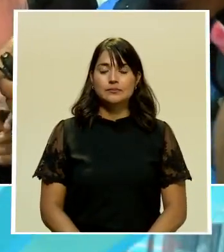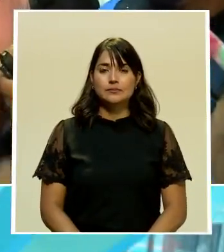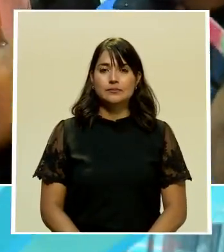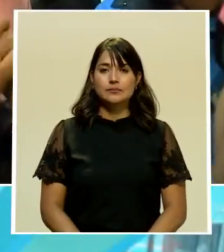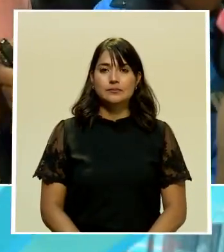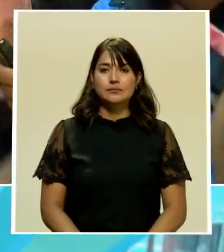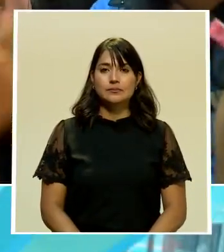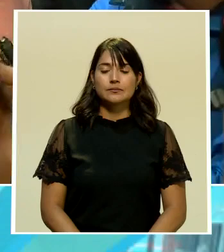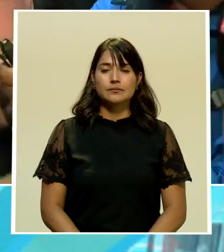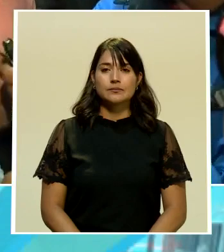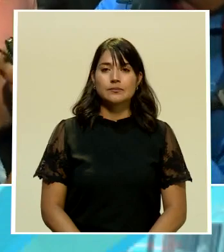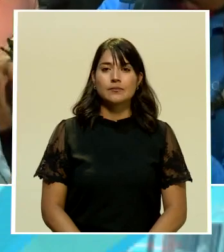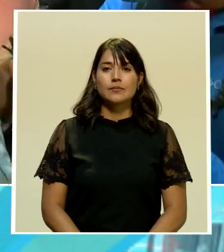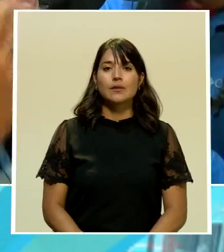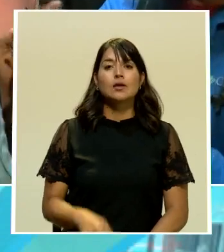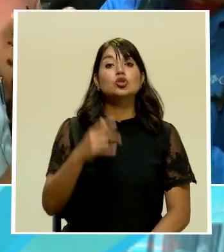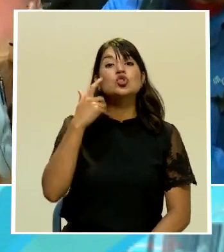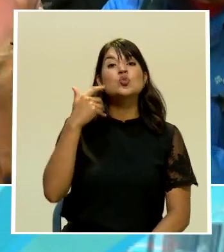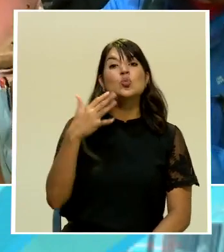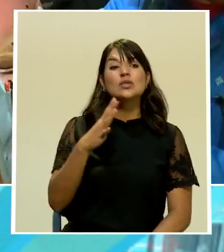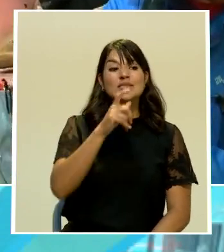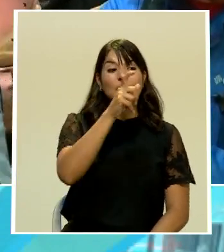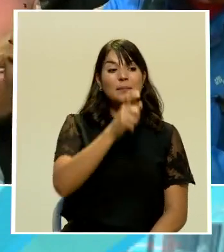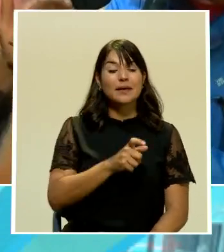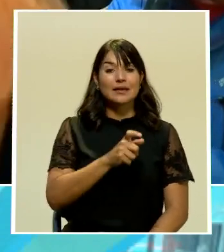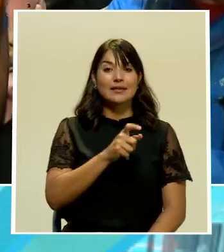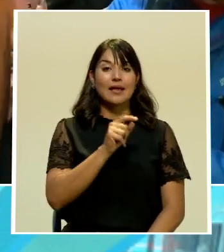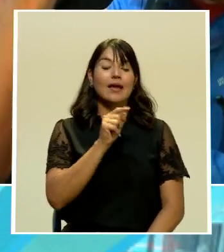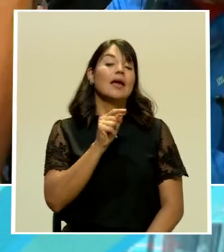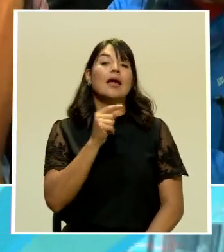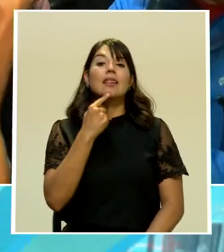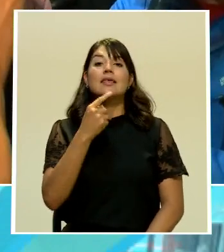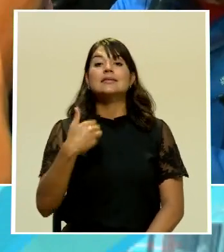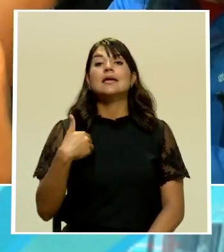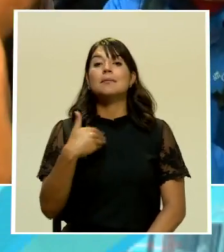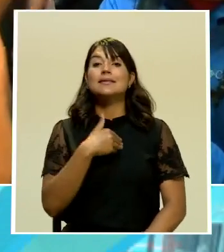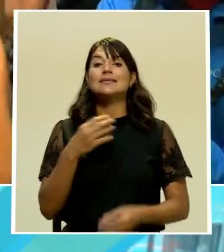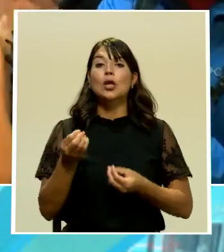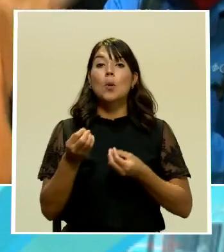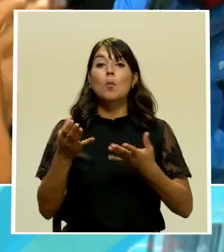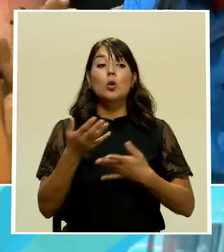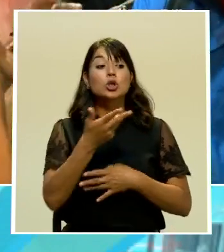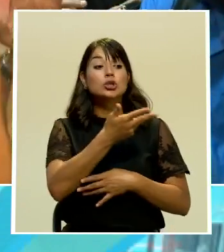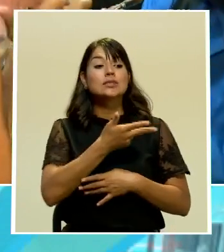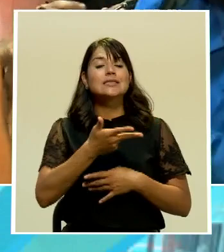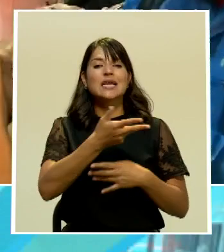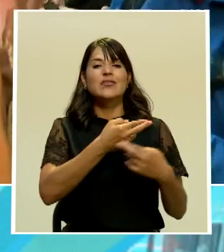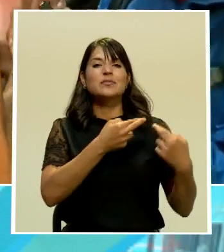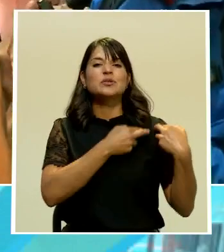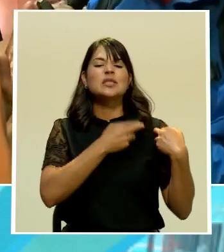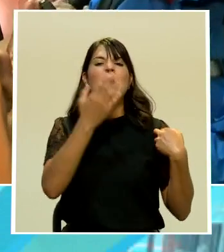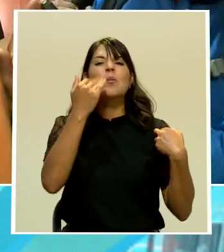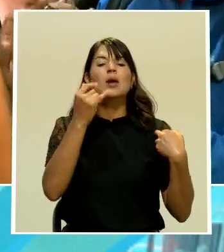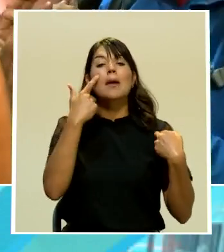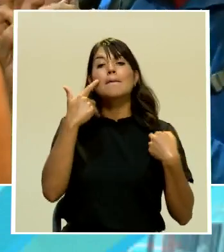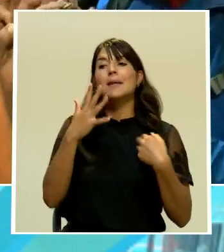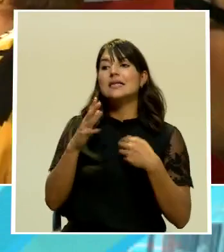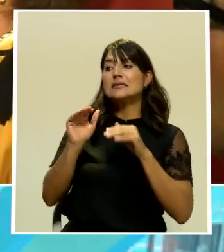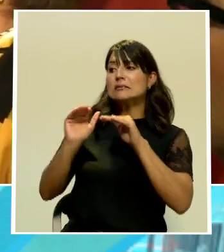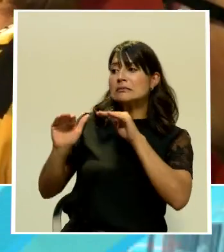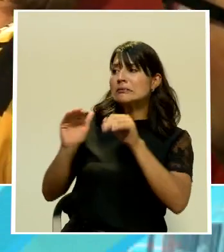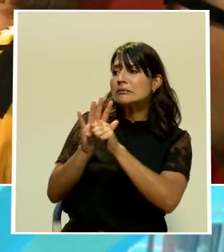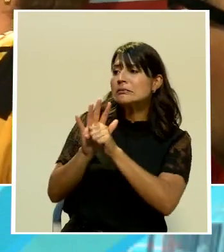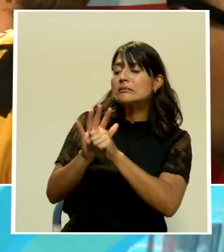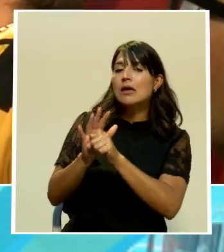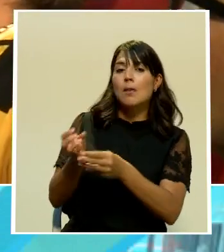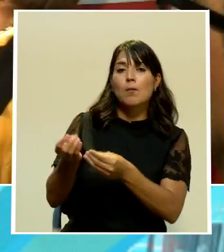los presuntos delitos que el ministerio público le atribuye a estas tres personas son instigación pública y